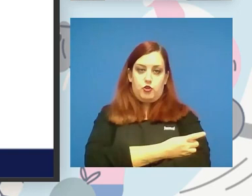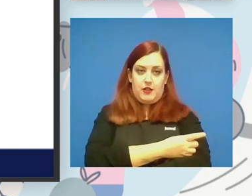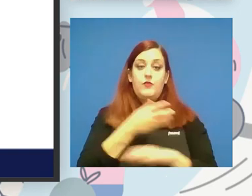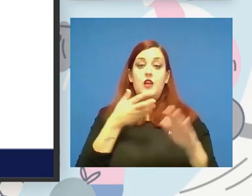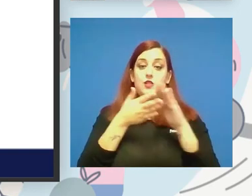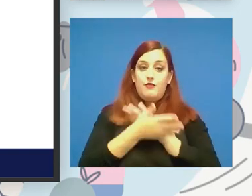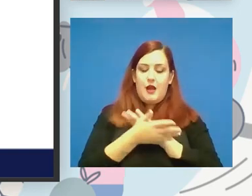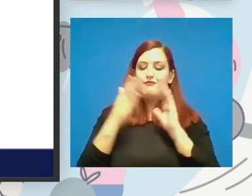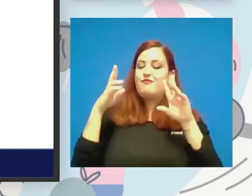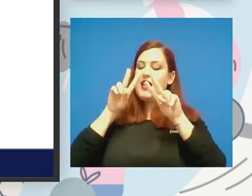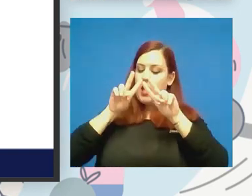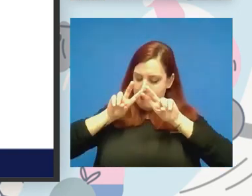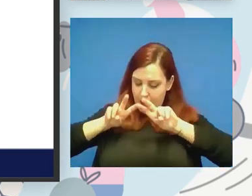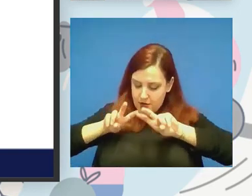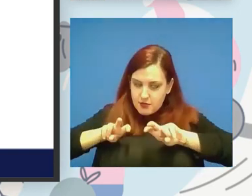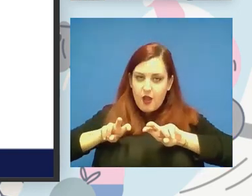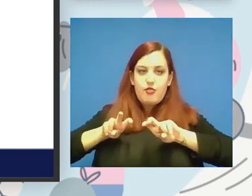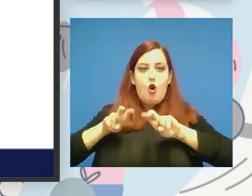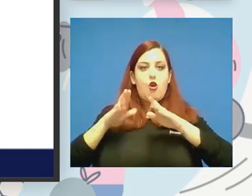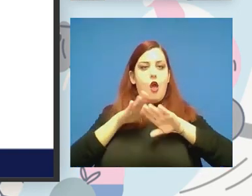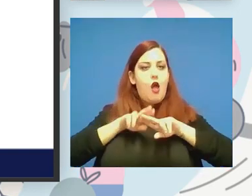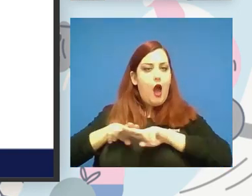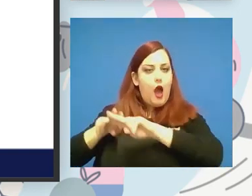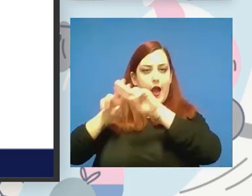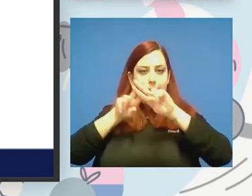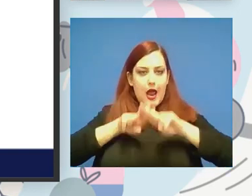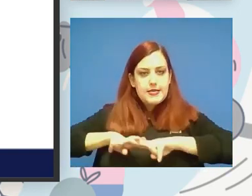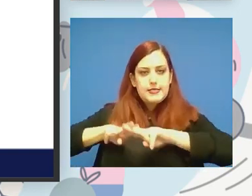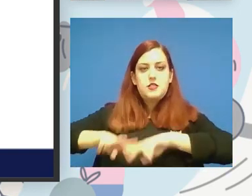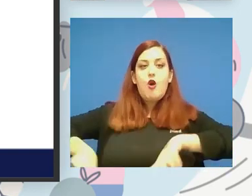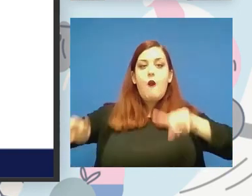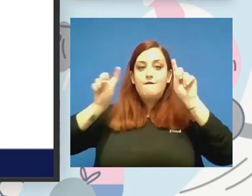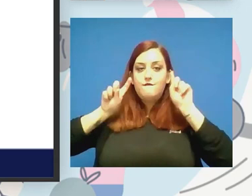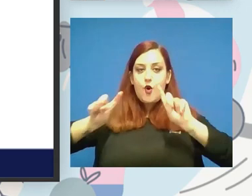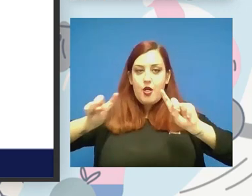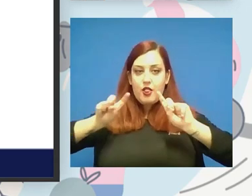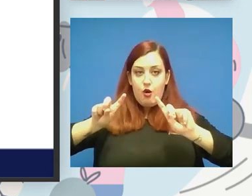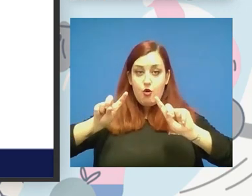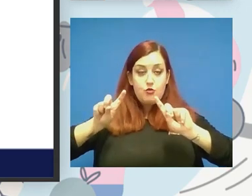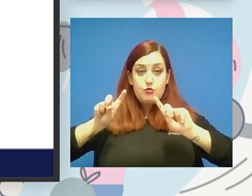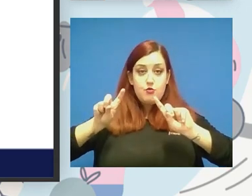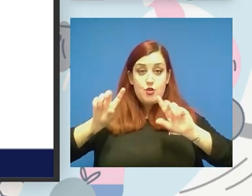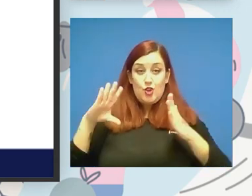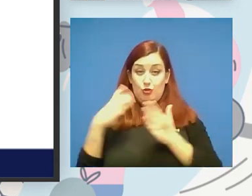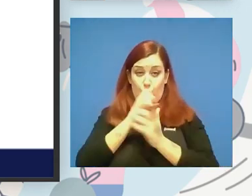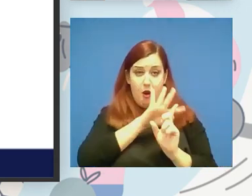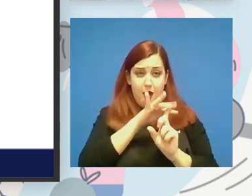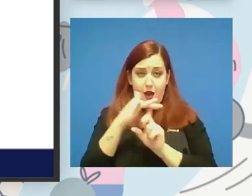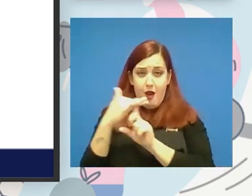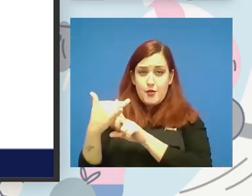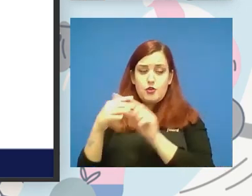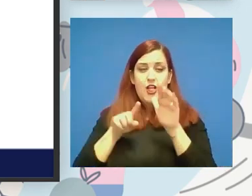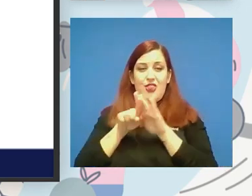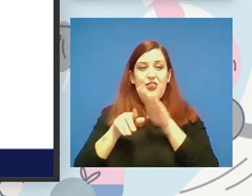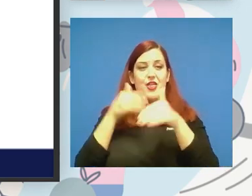de investigación la parte de análisis la parte de formación en todos los ámbitos de desarrollo